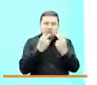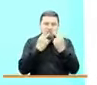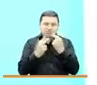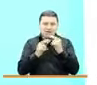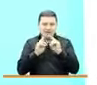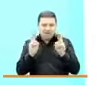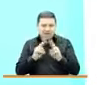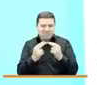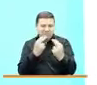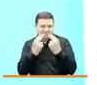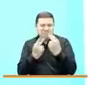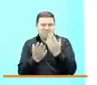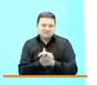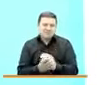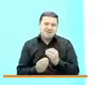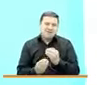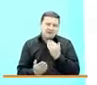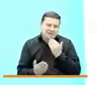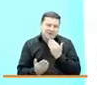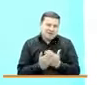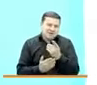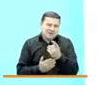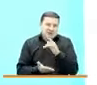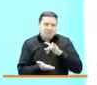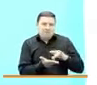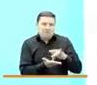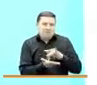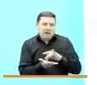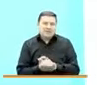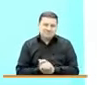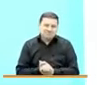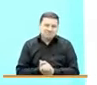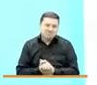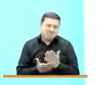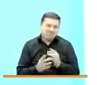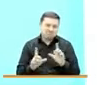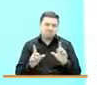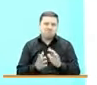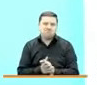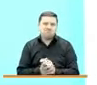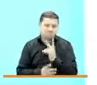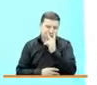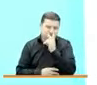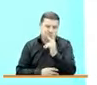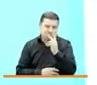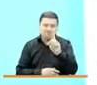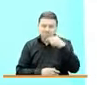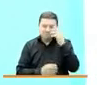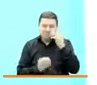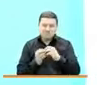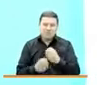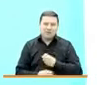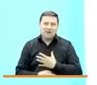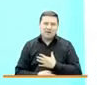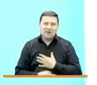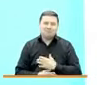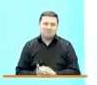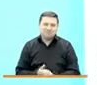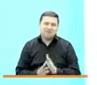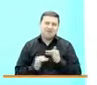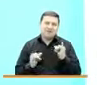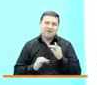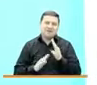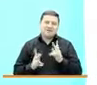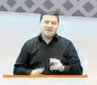sociales, les agradecemos su participación y sintonía. Nos vemos en una próxima oportunidad. ¡Feliz fin de